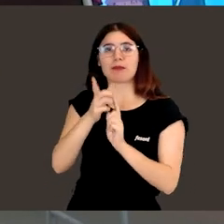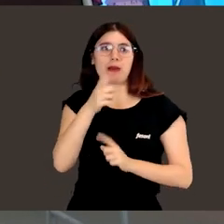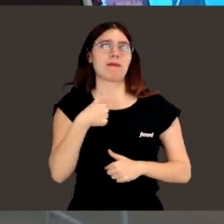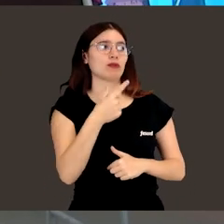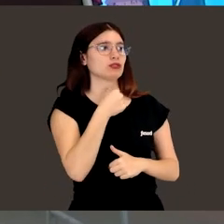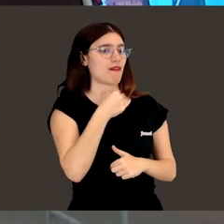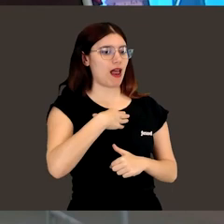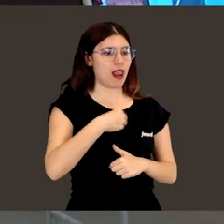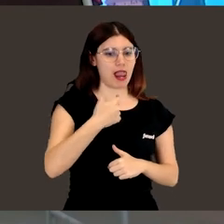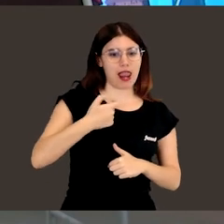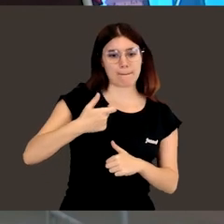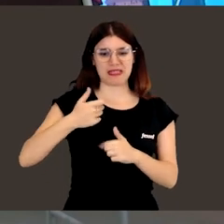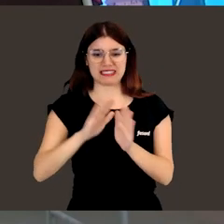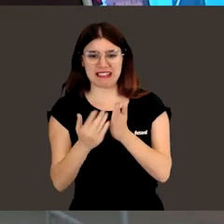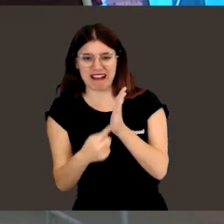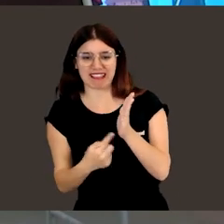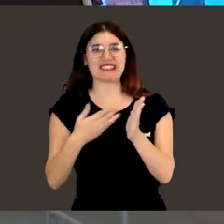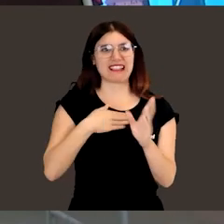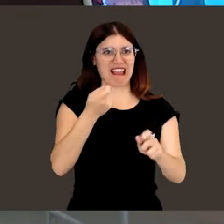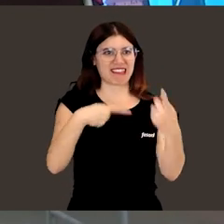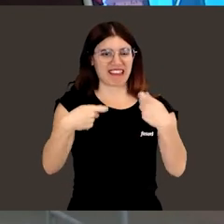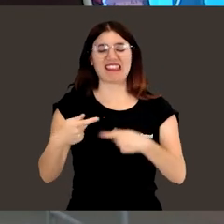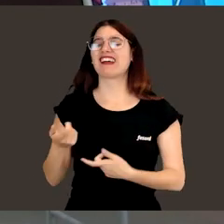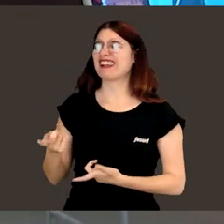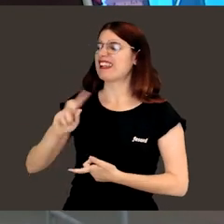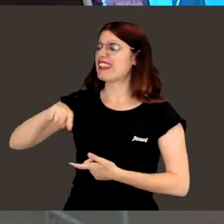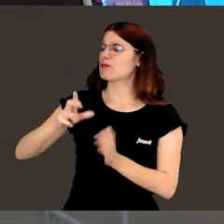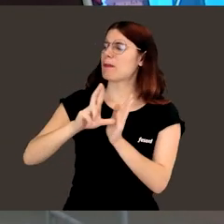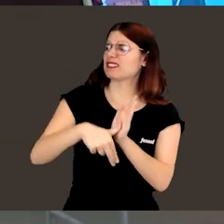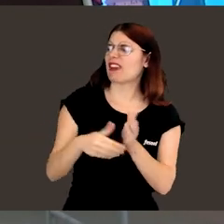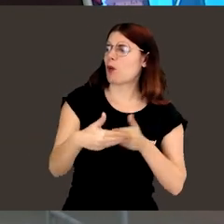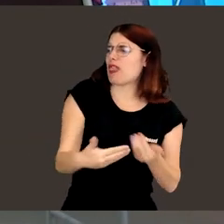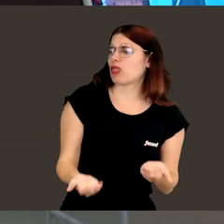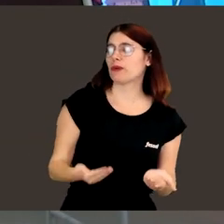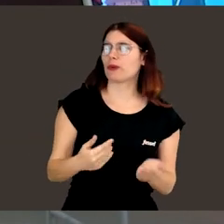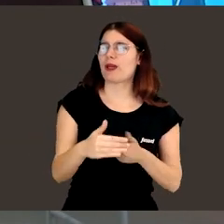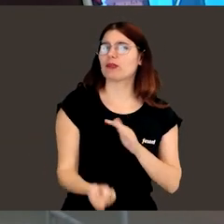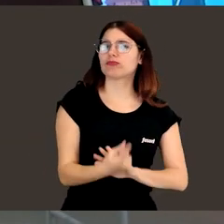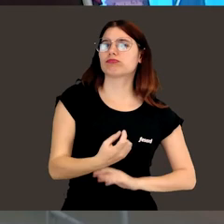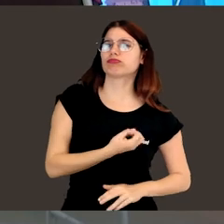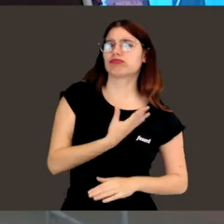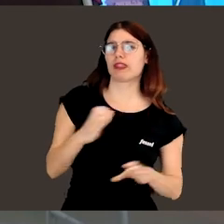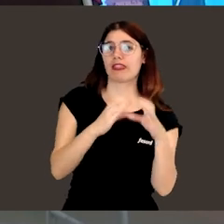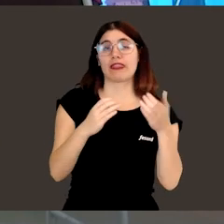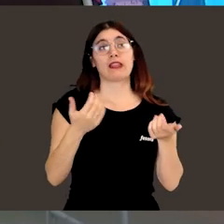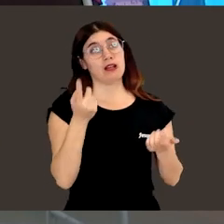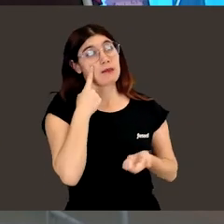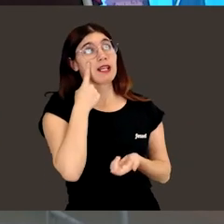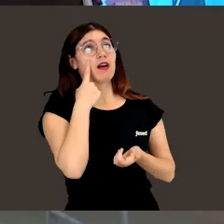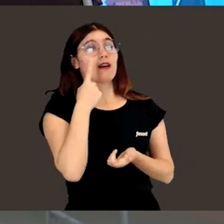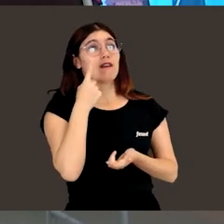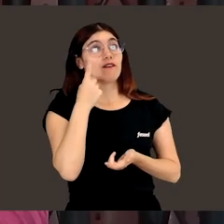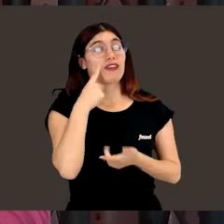¿eh? Sí, pero es me encantaban los papeles, los lápices, los bolis. ¿Y cuándo es ese mucho más tarde? ¿Cómo surge esa chispa de